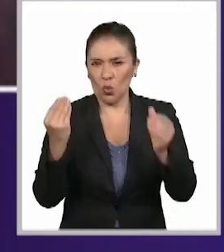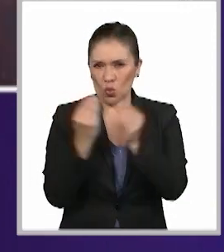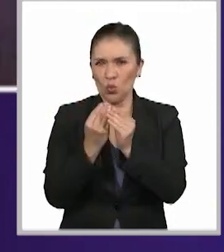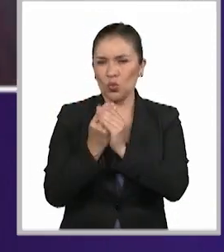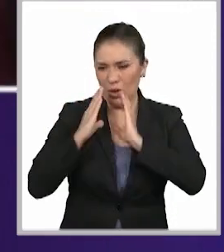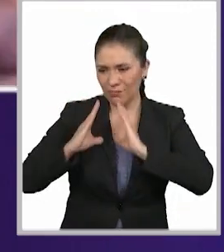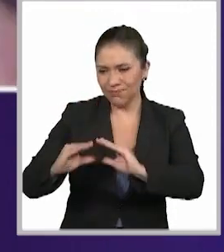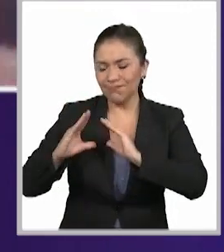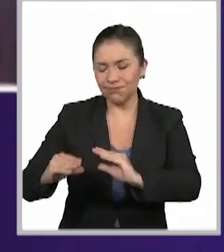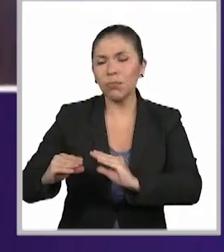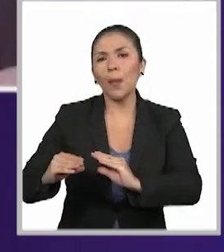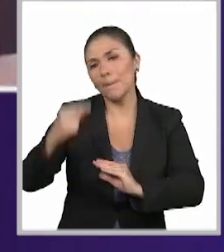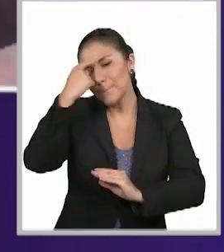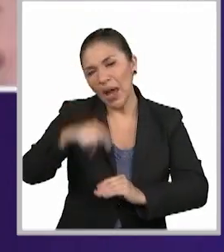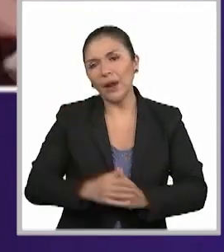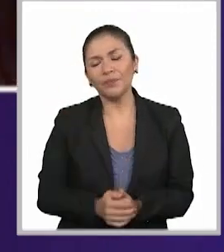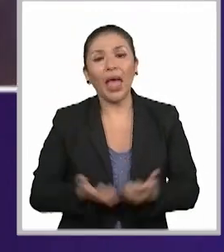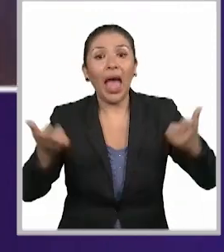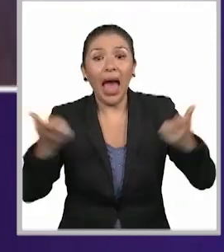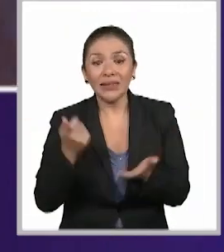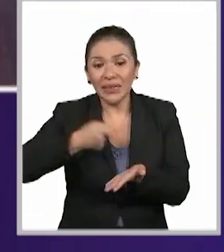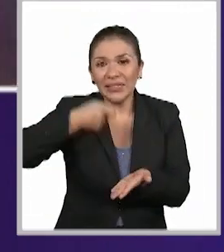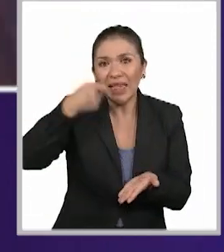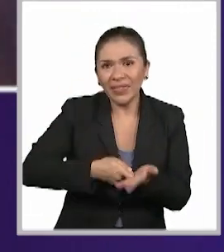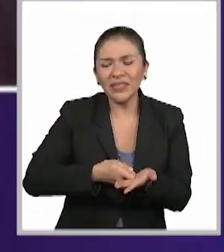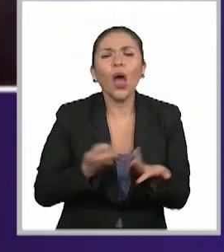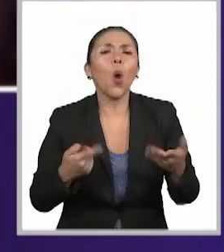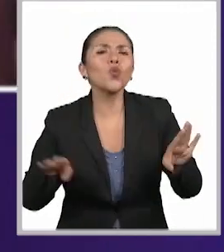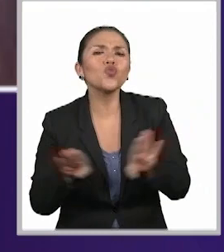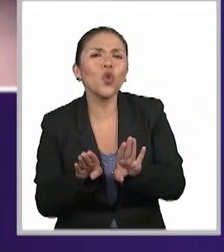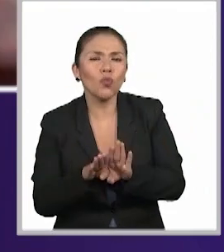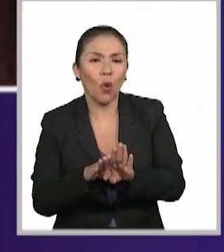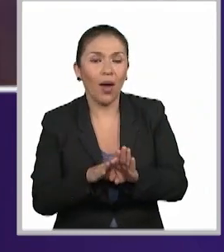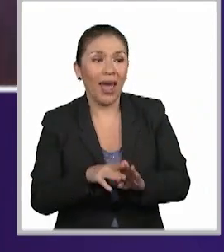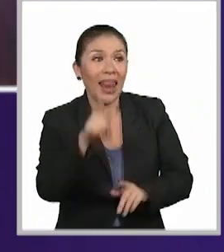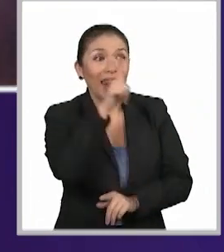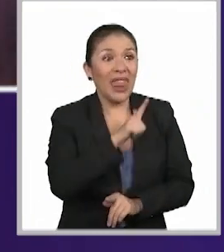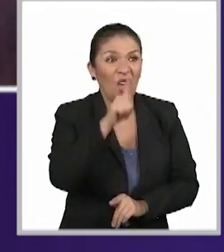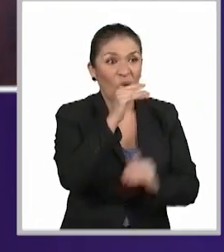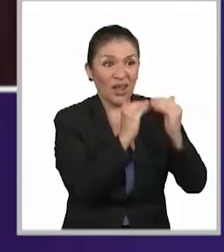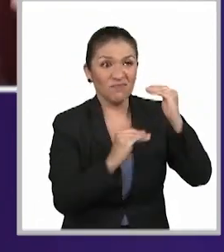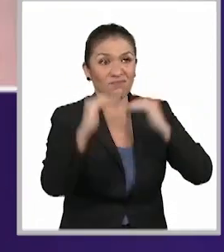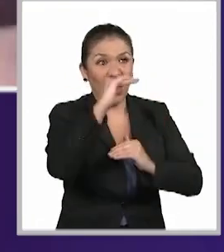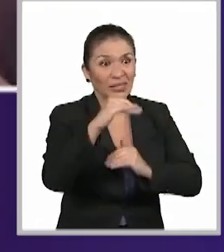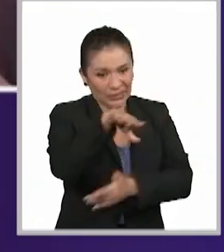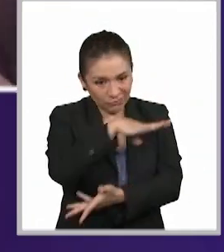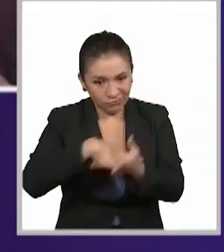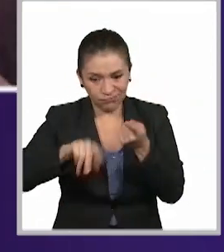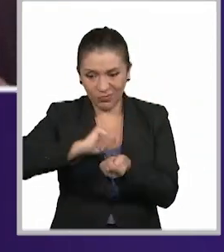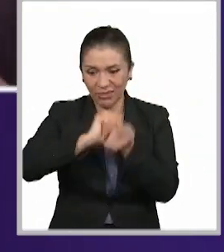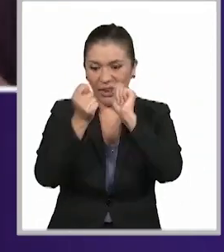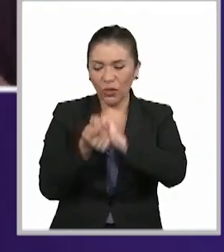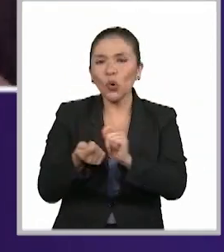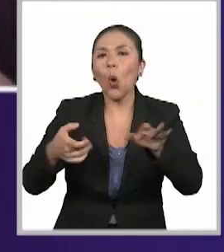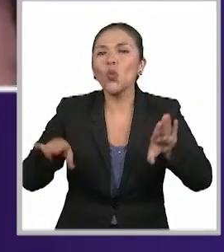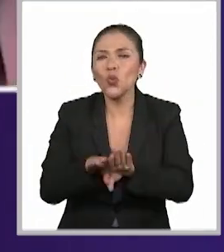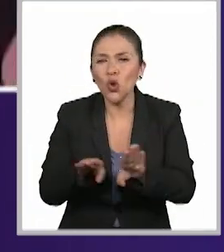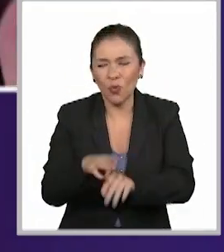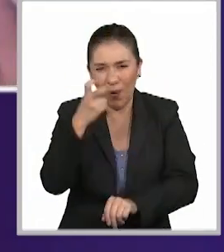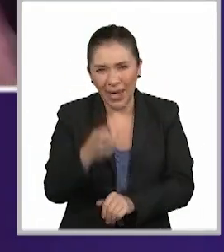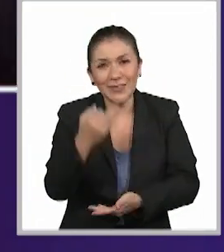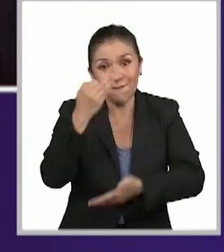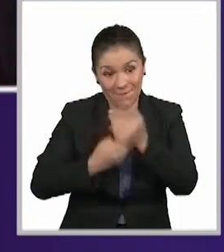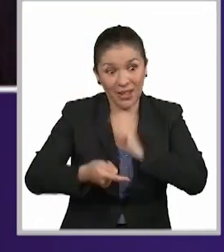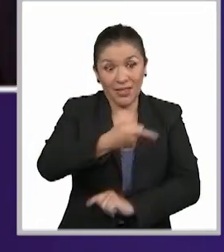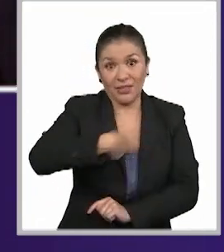estas capacitaciones de cómo llevar a cabo estas sentencias, cómo traducir el lenguaje. Creo que nos hace